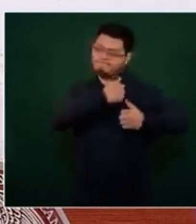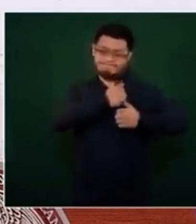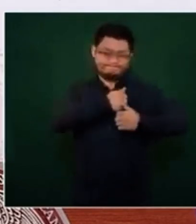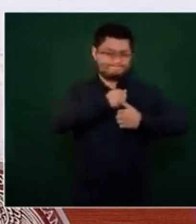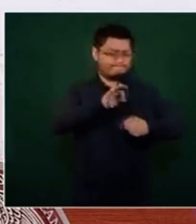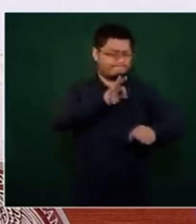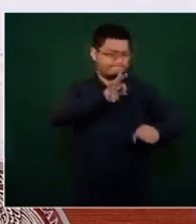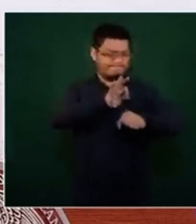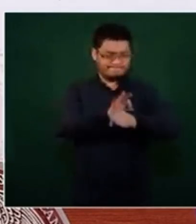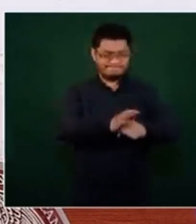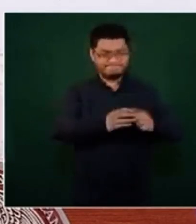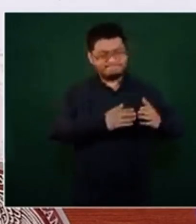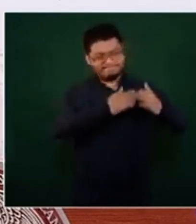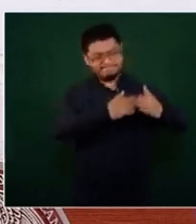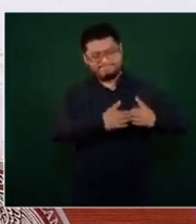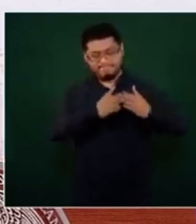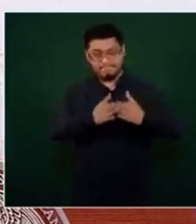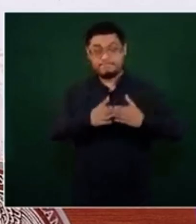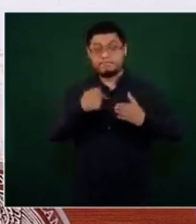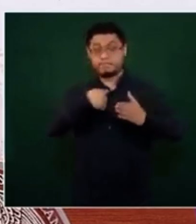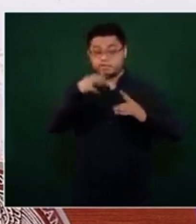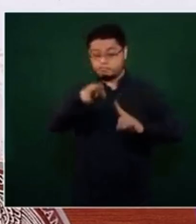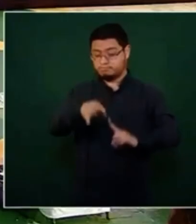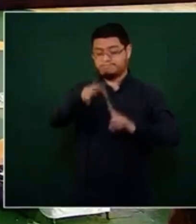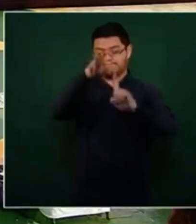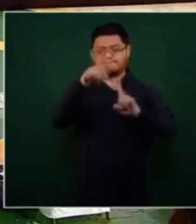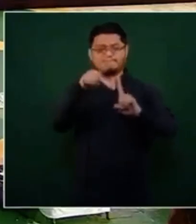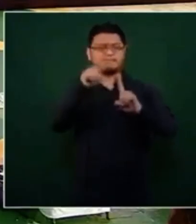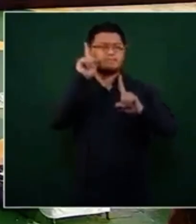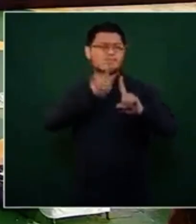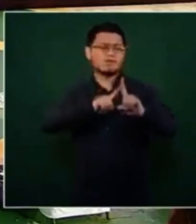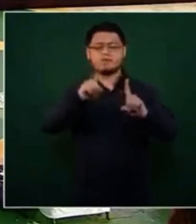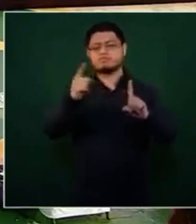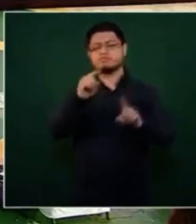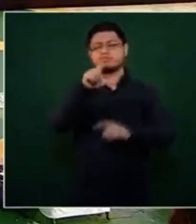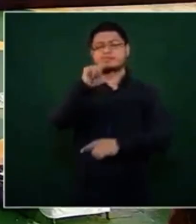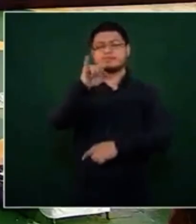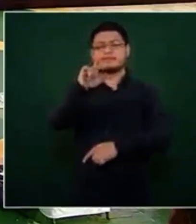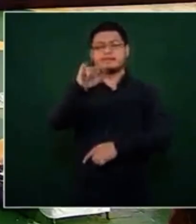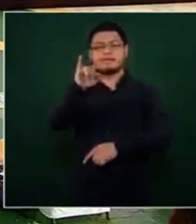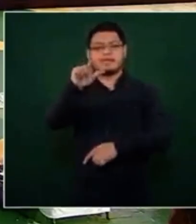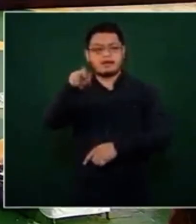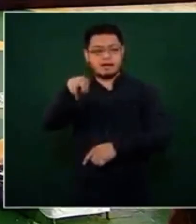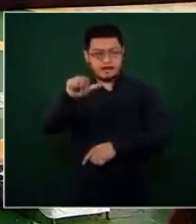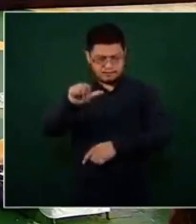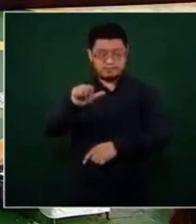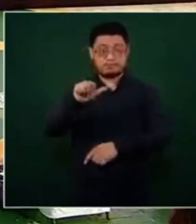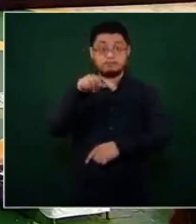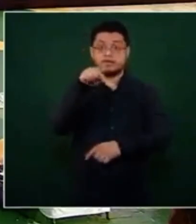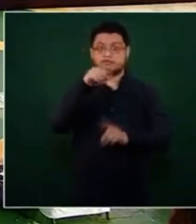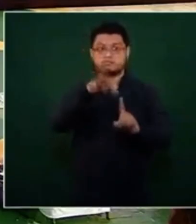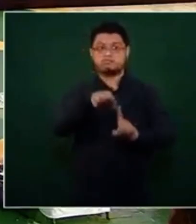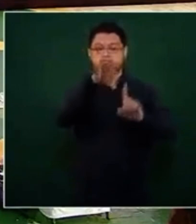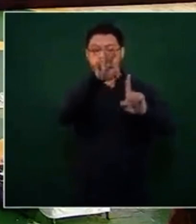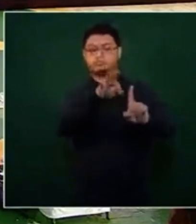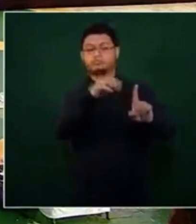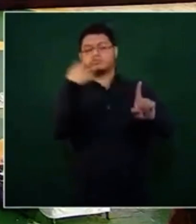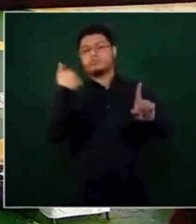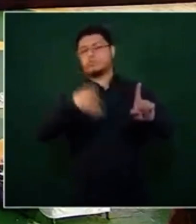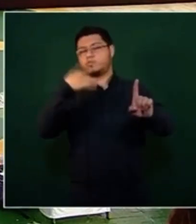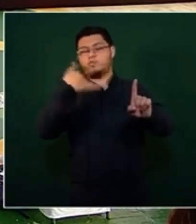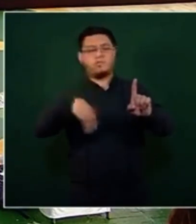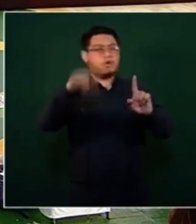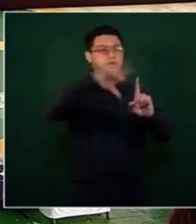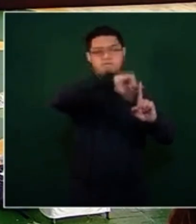Secretaría de Marina, destaco a la Capitana Liliana Hoyos, aquí en Campeche, quien fue ejemplo nacional de buena coordinación,